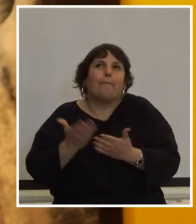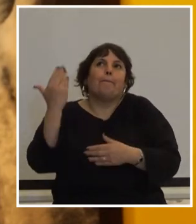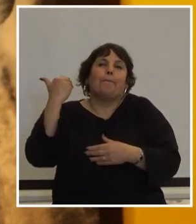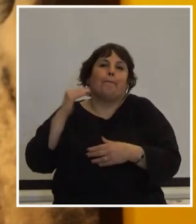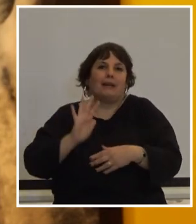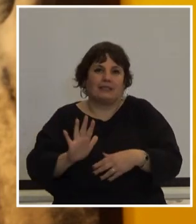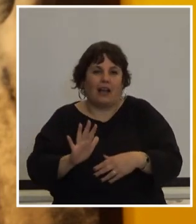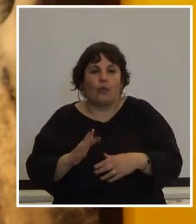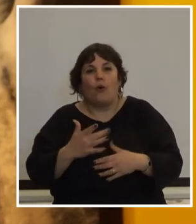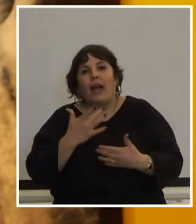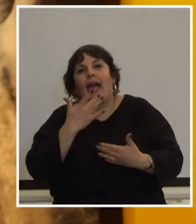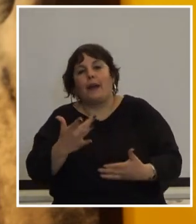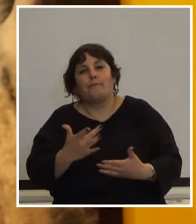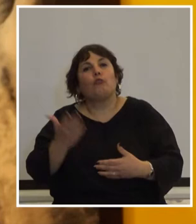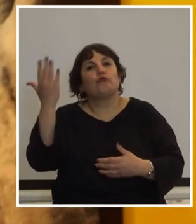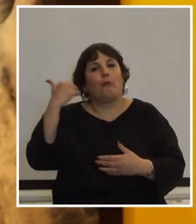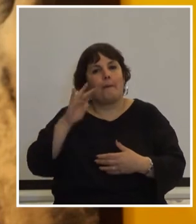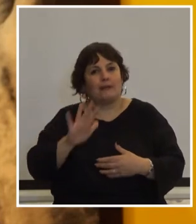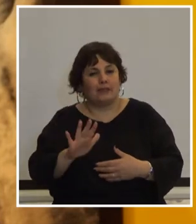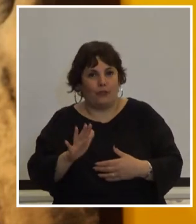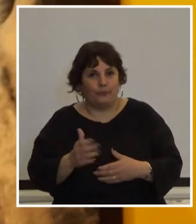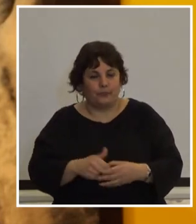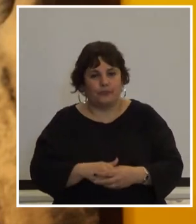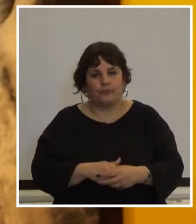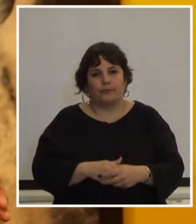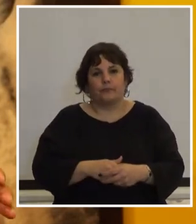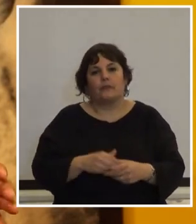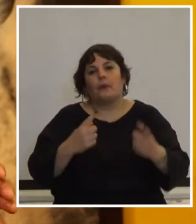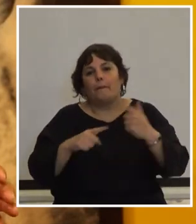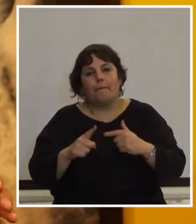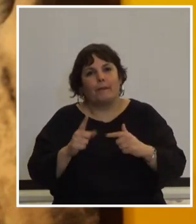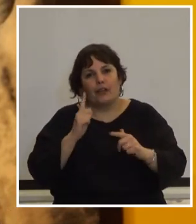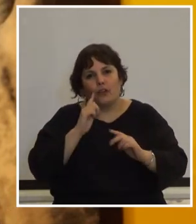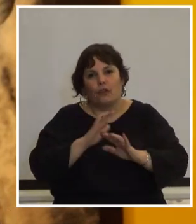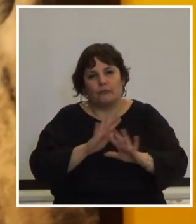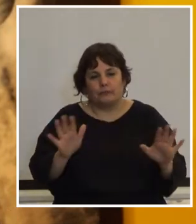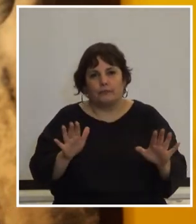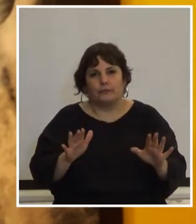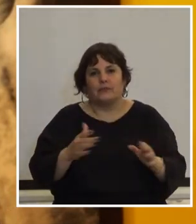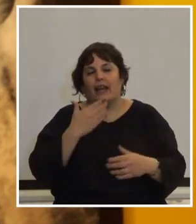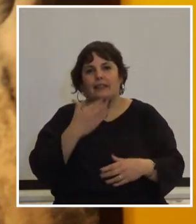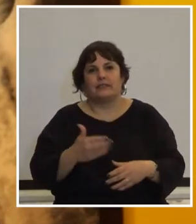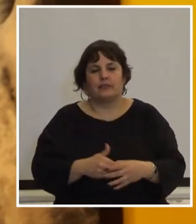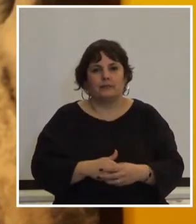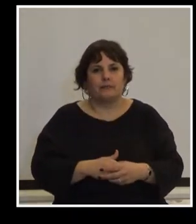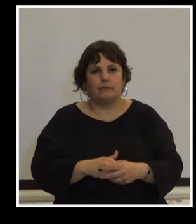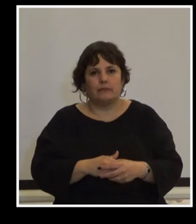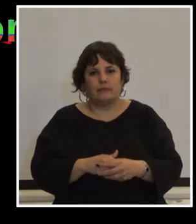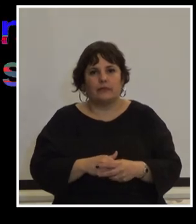hermoso pasado muy bueno pero nada más que pasado gracias compañero